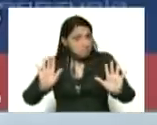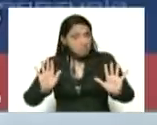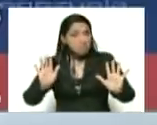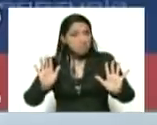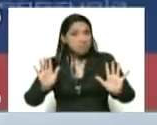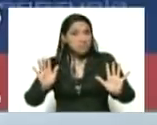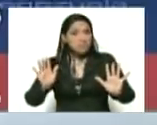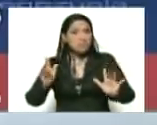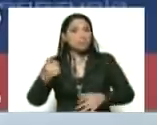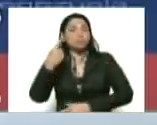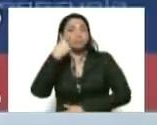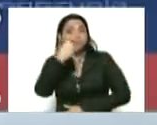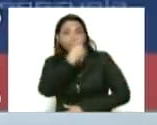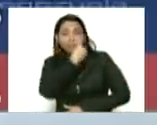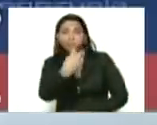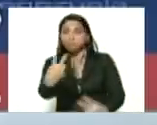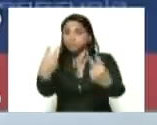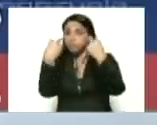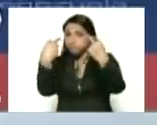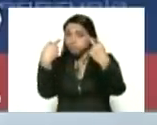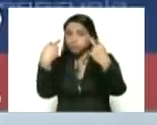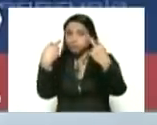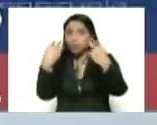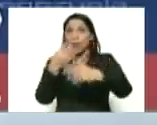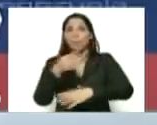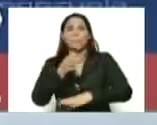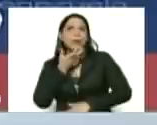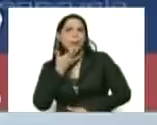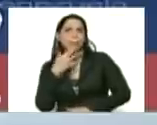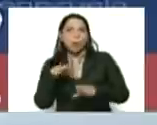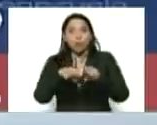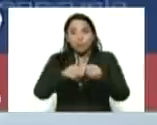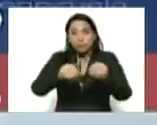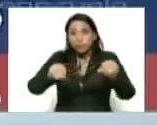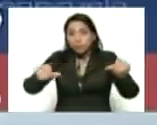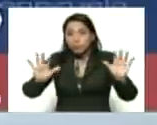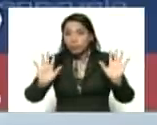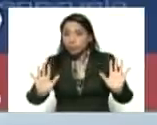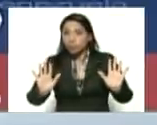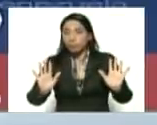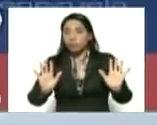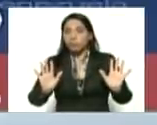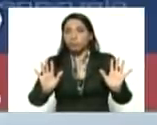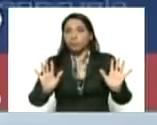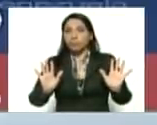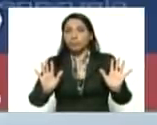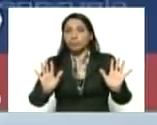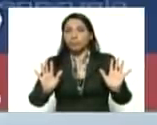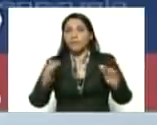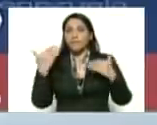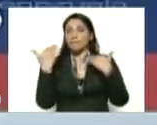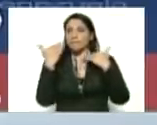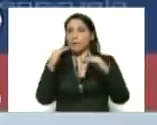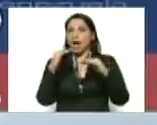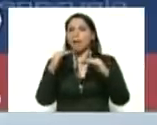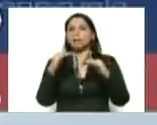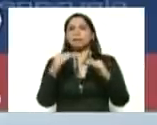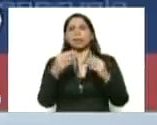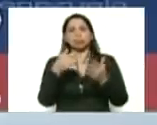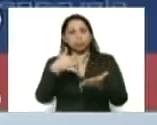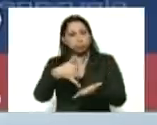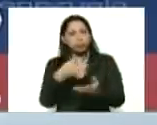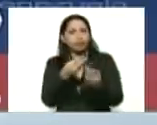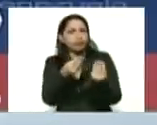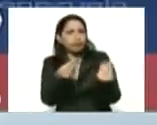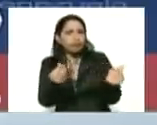oído, de que un territorio pase a una fase de flexibilización, una